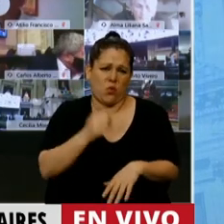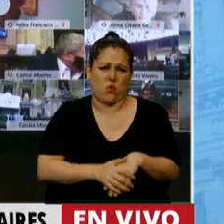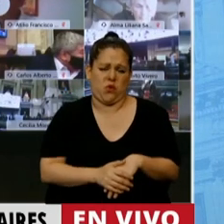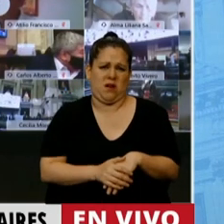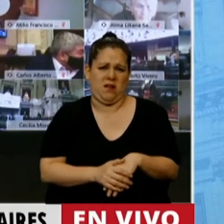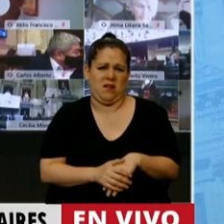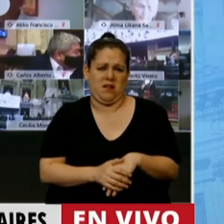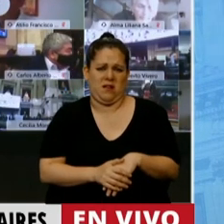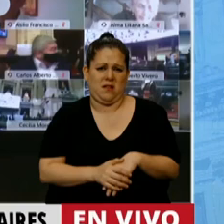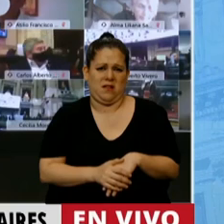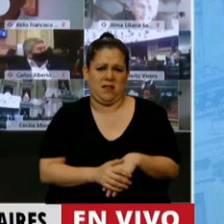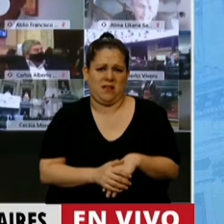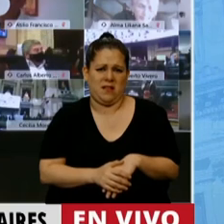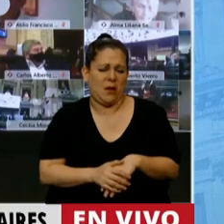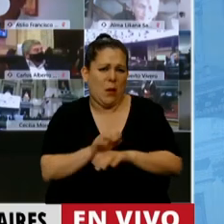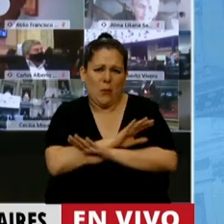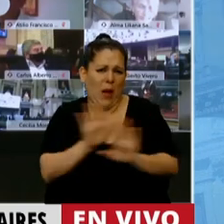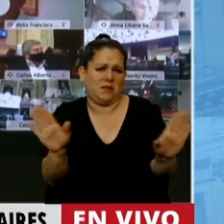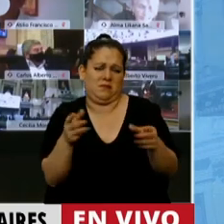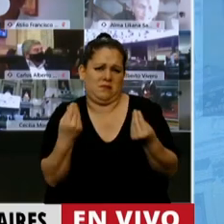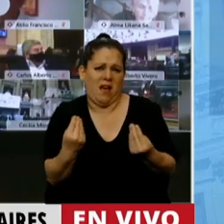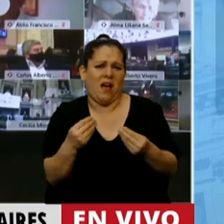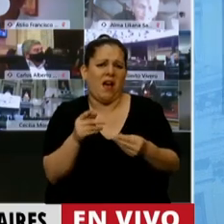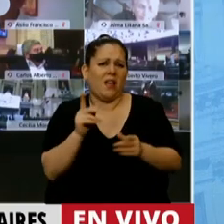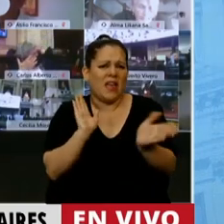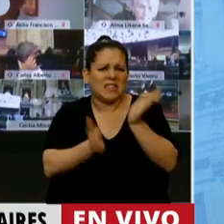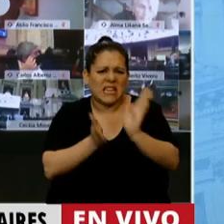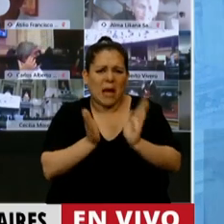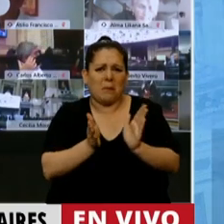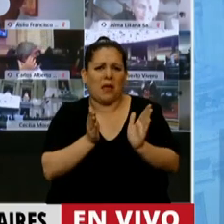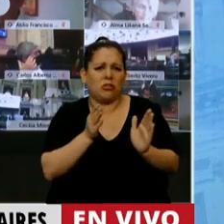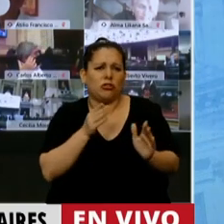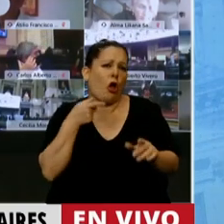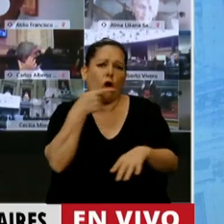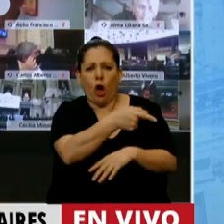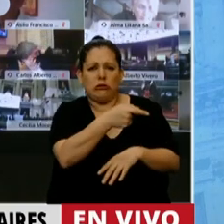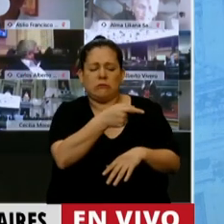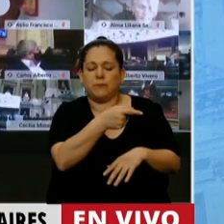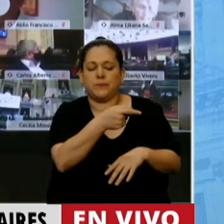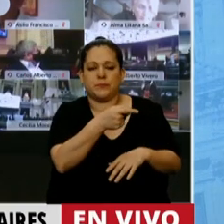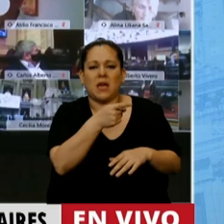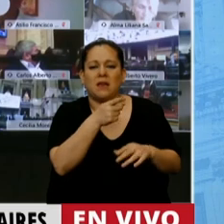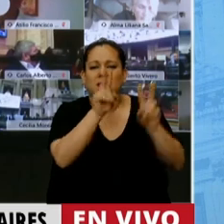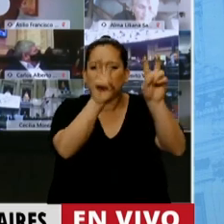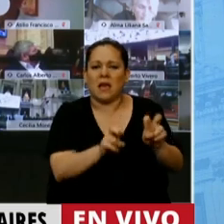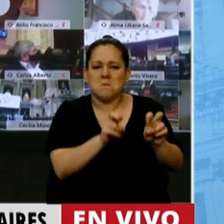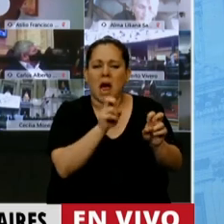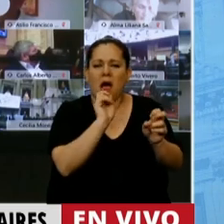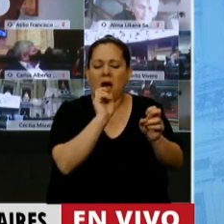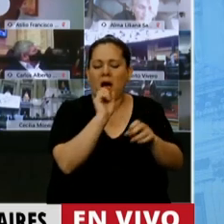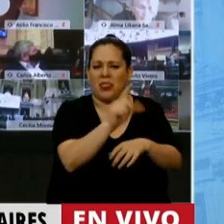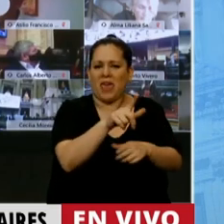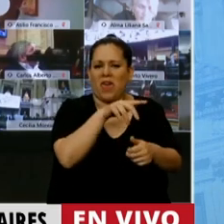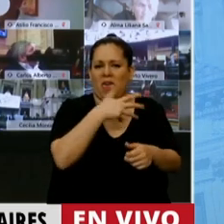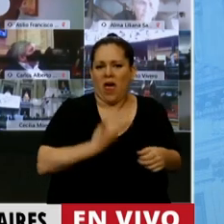Empecemos por evitar, por terminar con el freno del tratamiento del proyecto de aborto 2020, que no solo